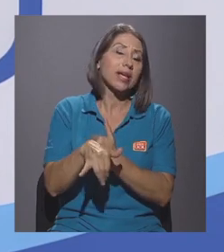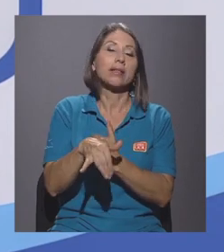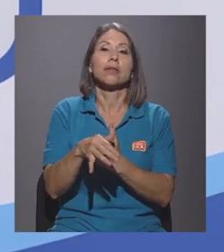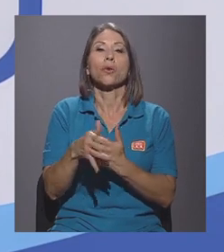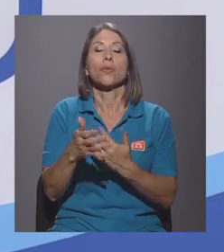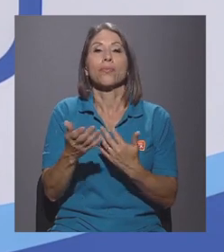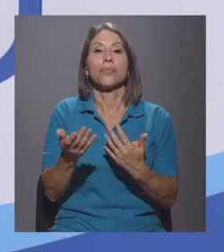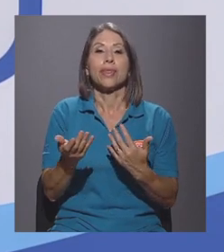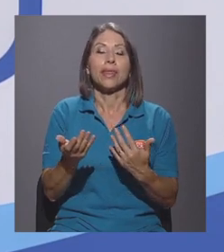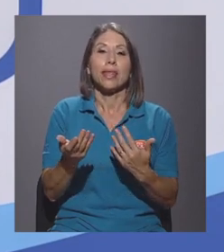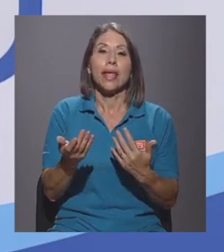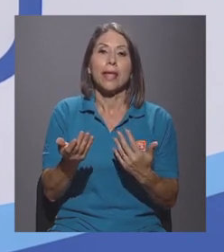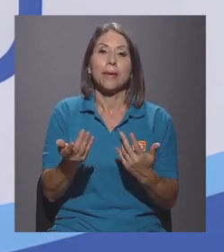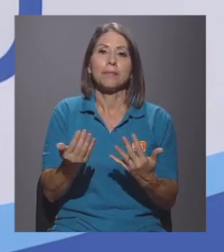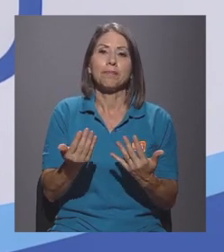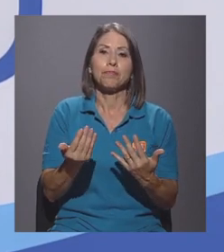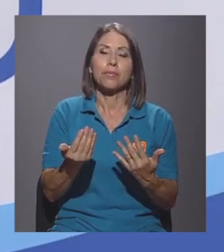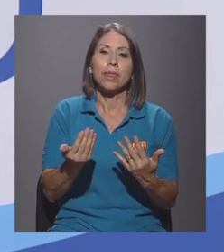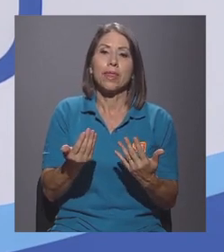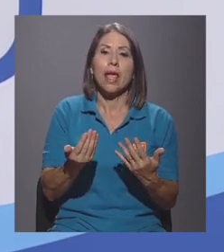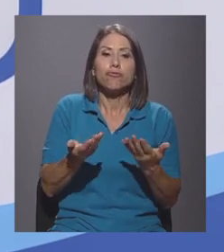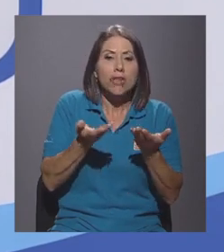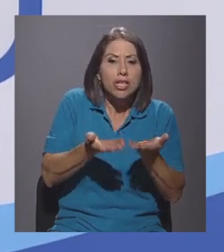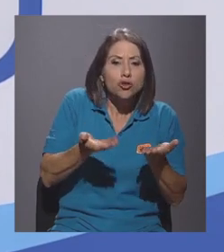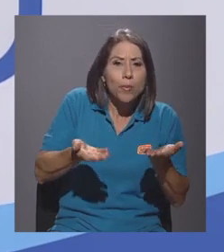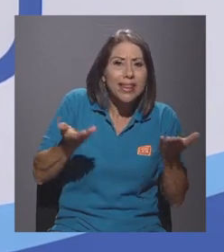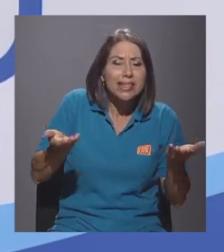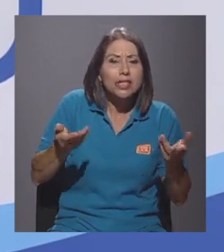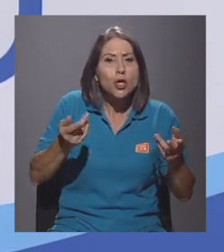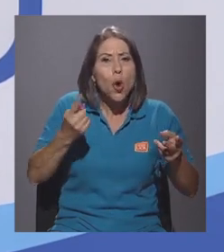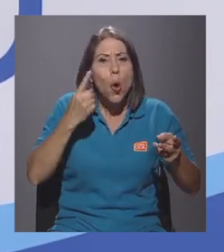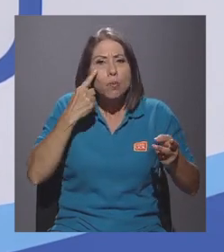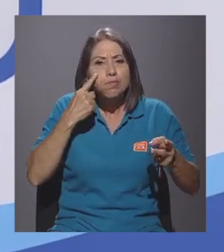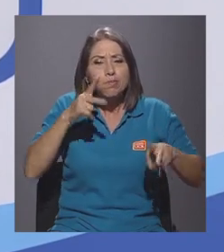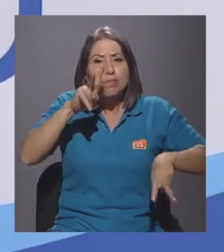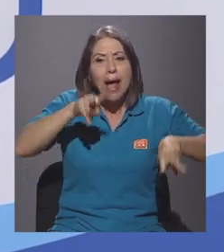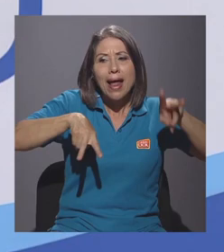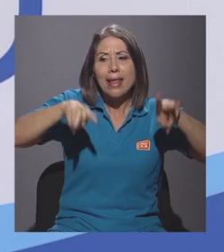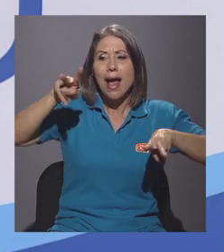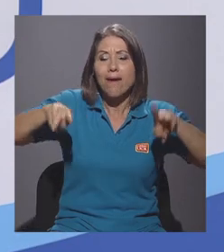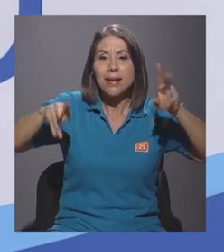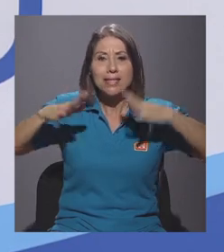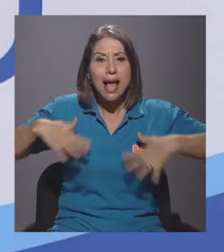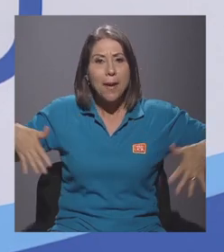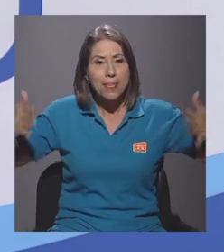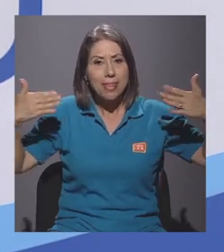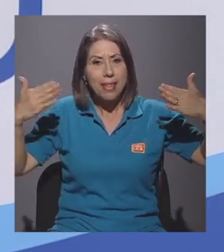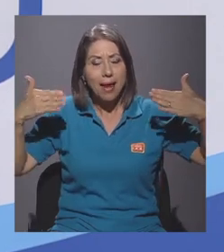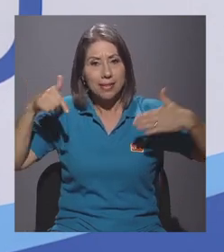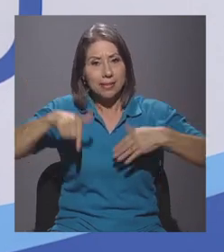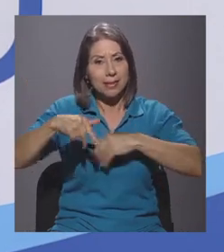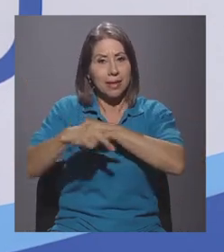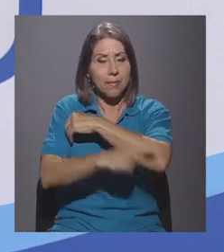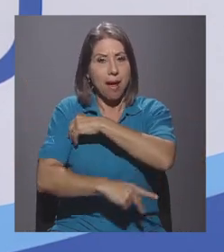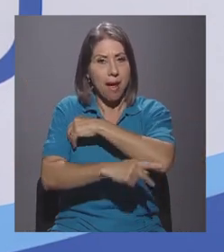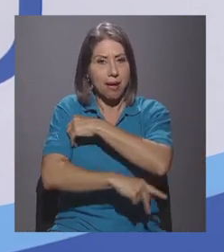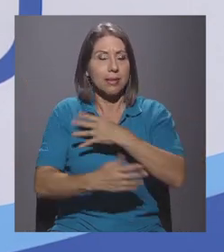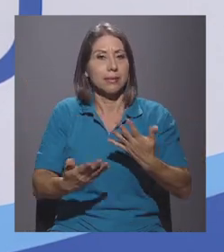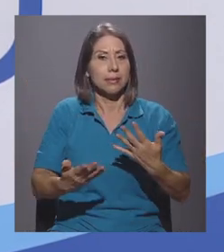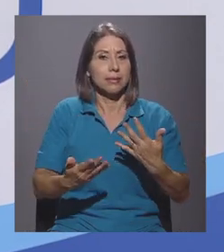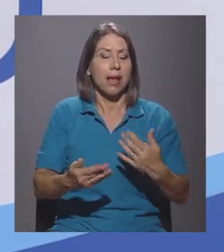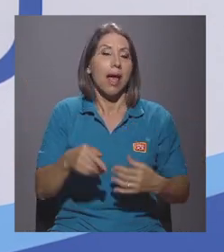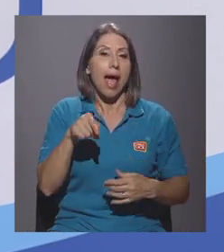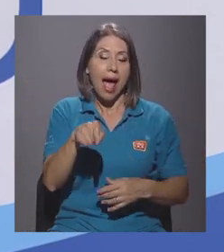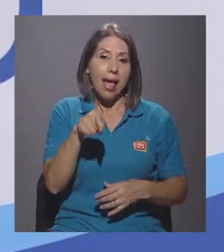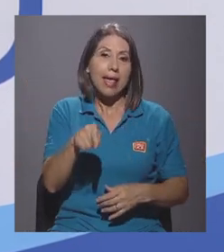instrumentación de variables ambientales en el país, en el cual vamos a